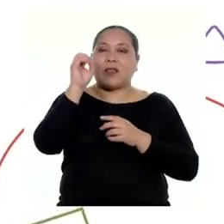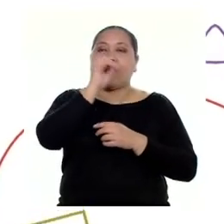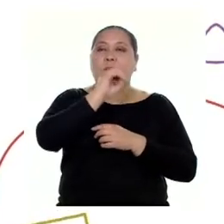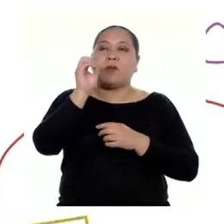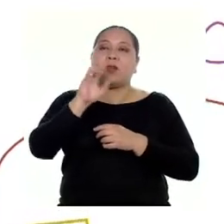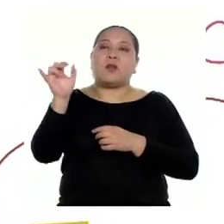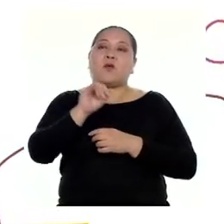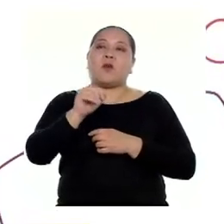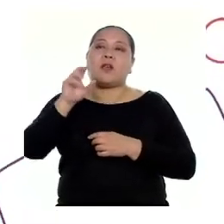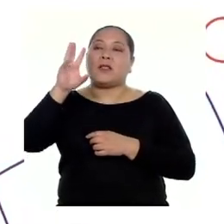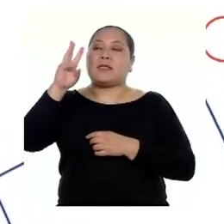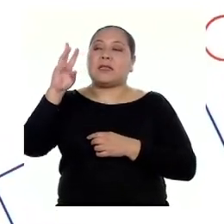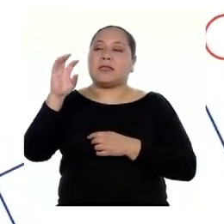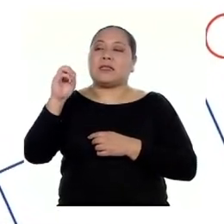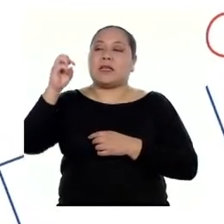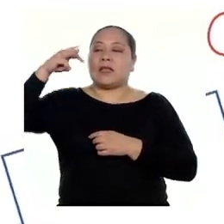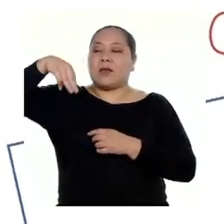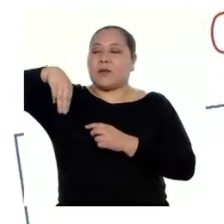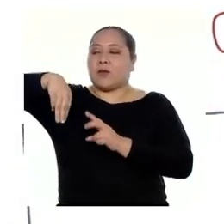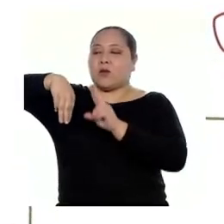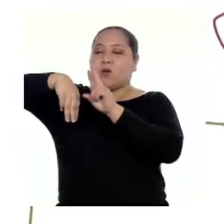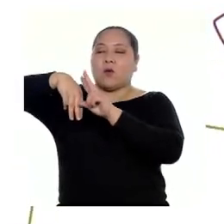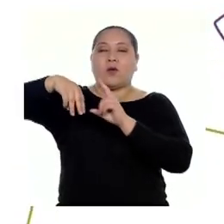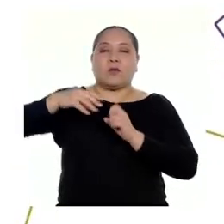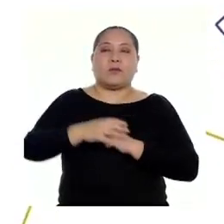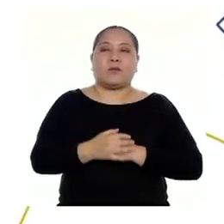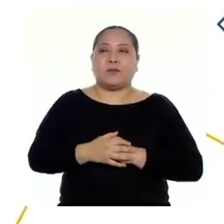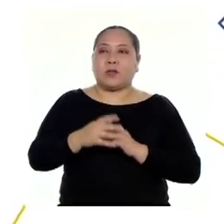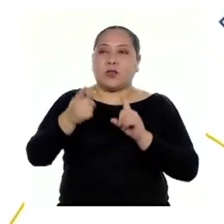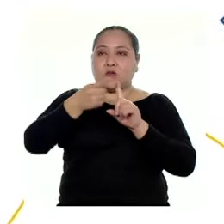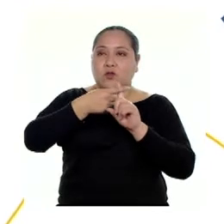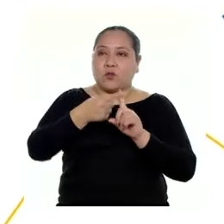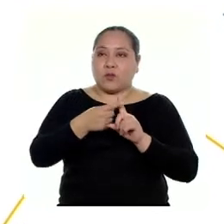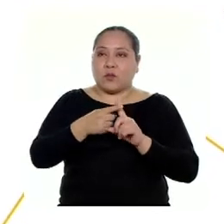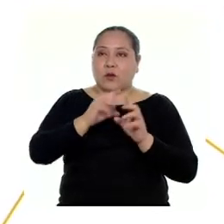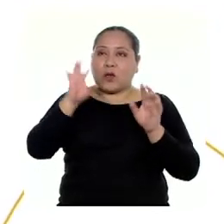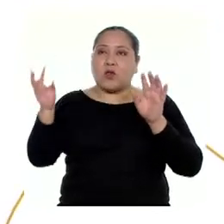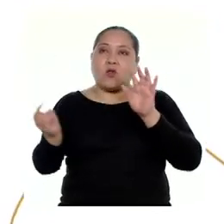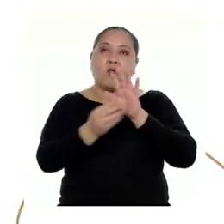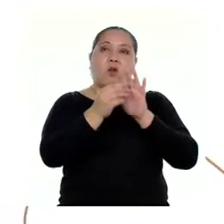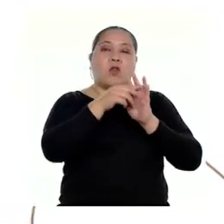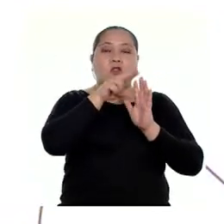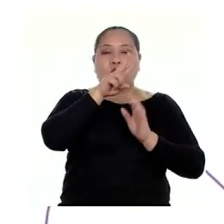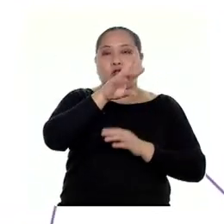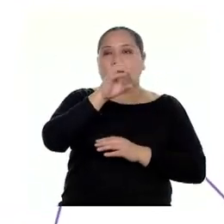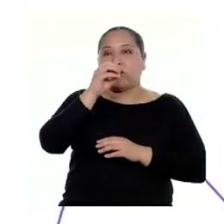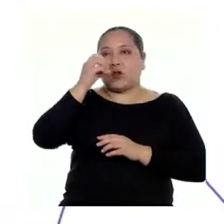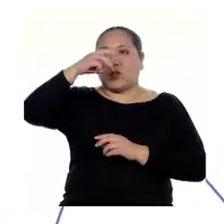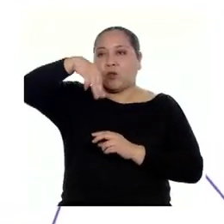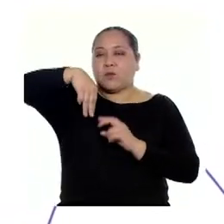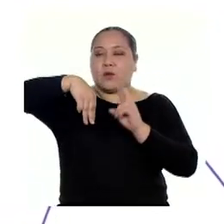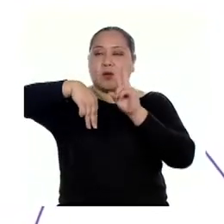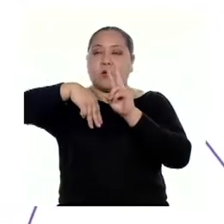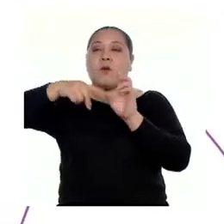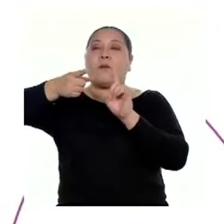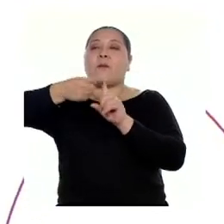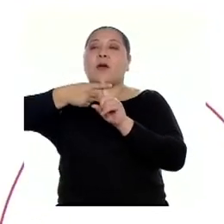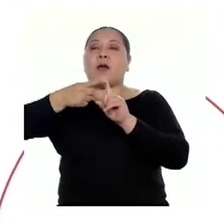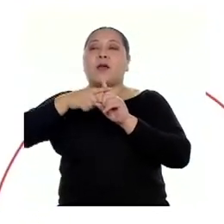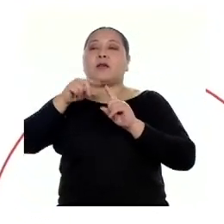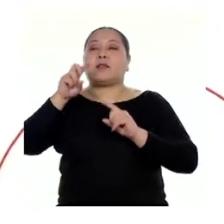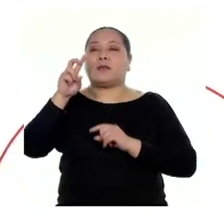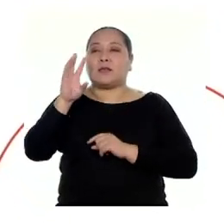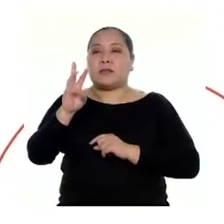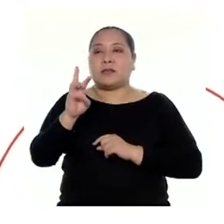equivale a 60 metros cuadrados. Si lo sumamos a nuestro total original de 200, obtendremos